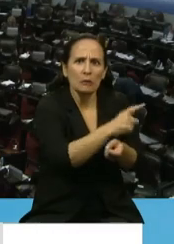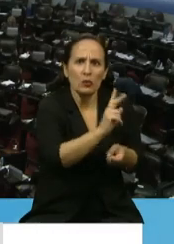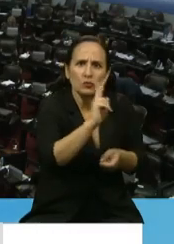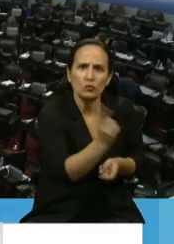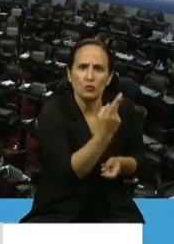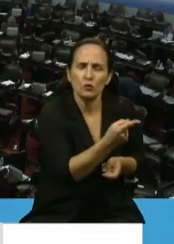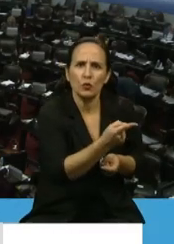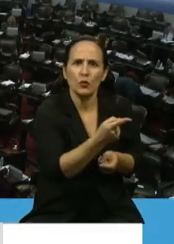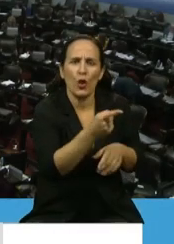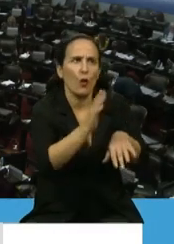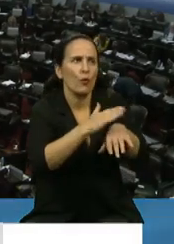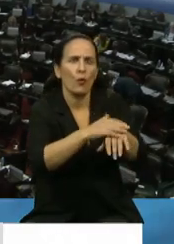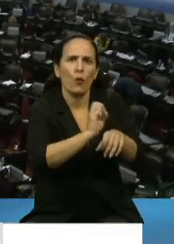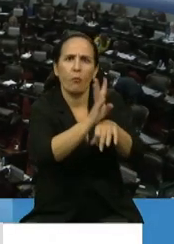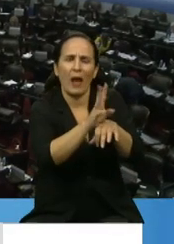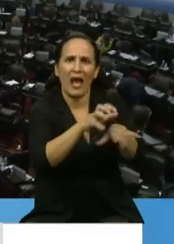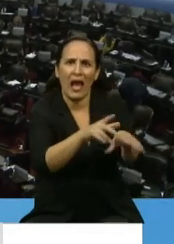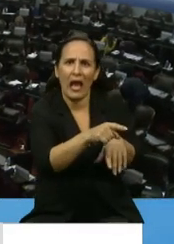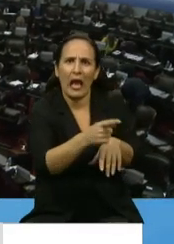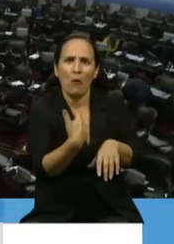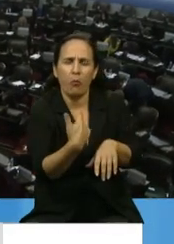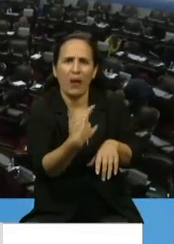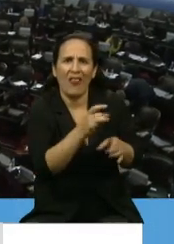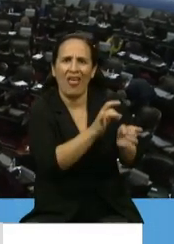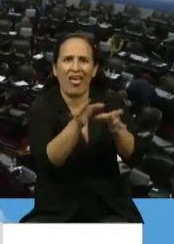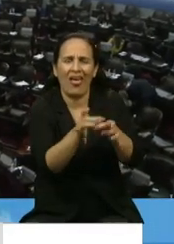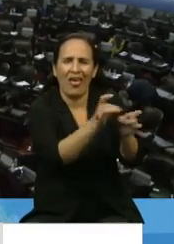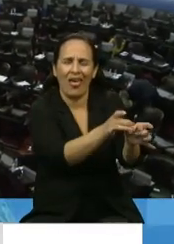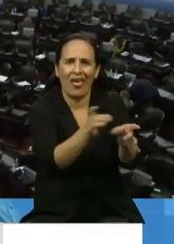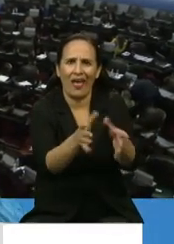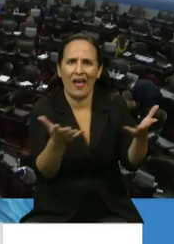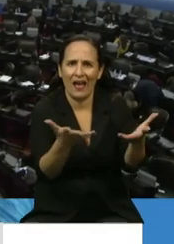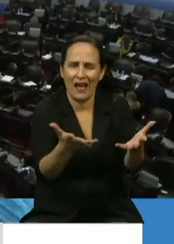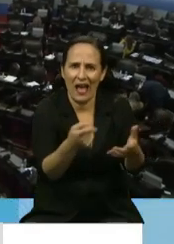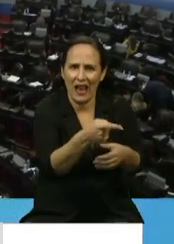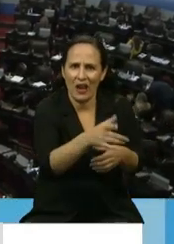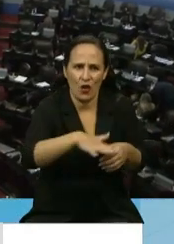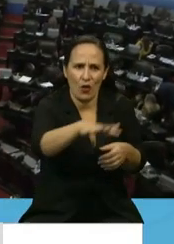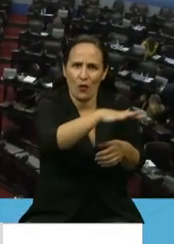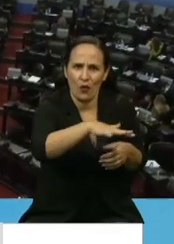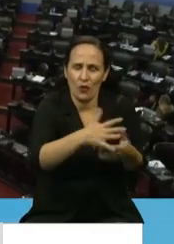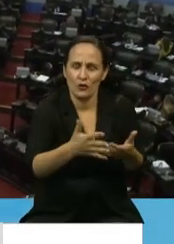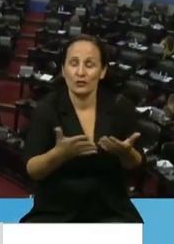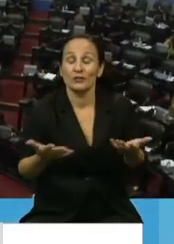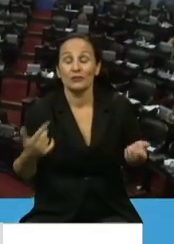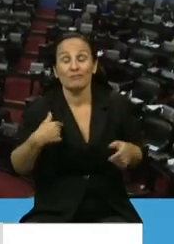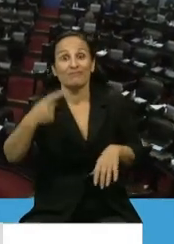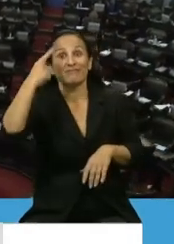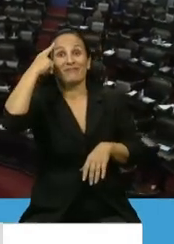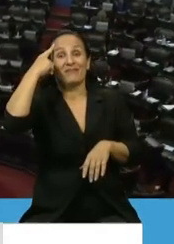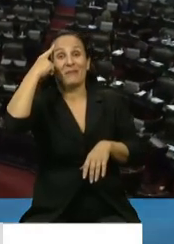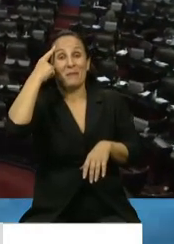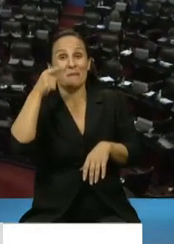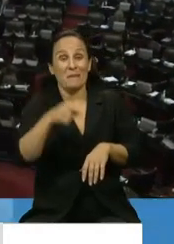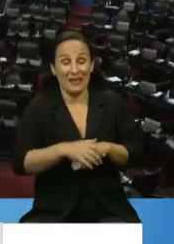familia por coronavirus pudiera llegar a infectar a alguien de su comunidad así que creo que es